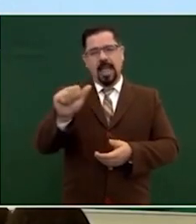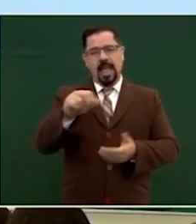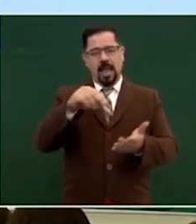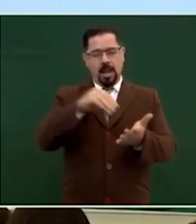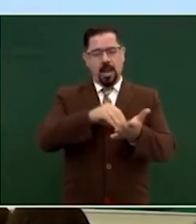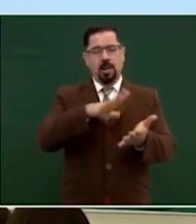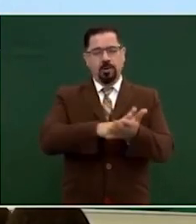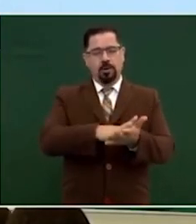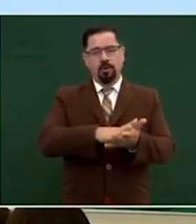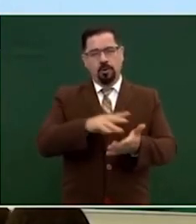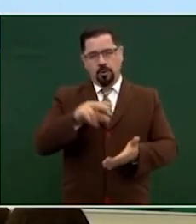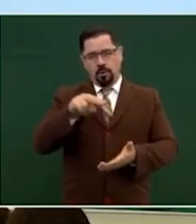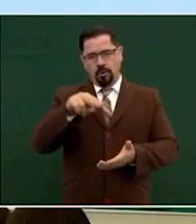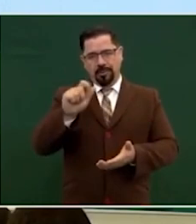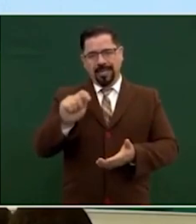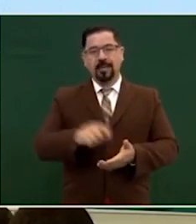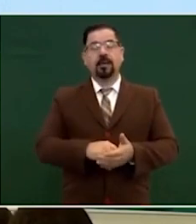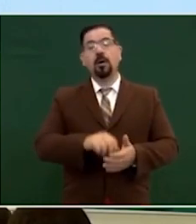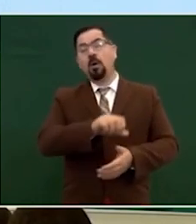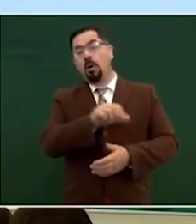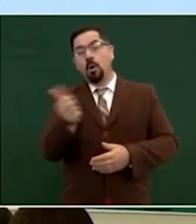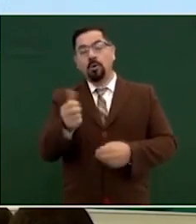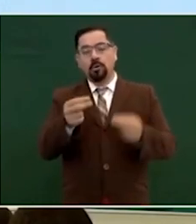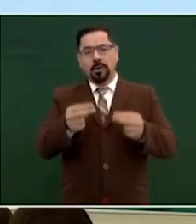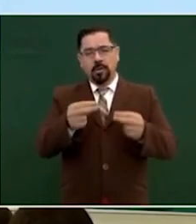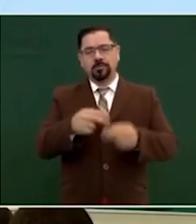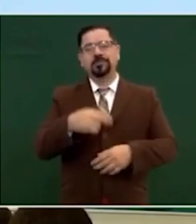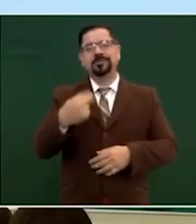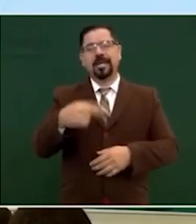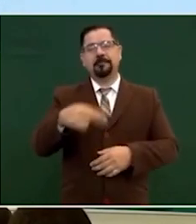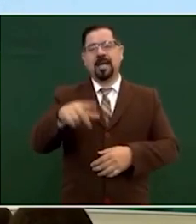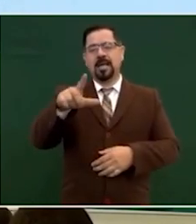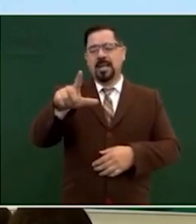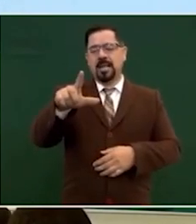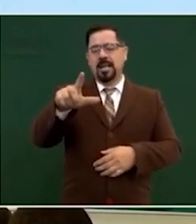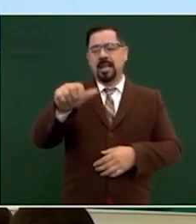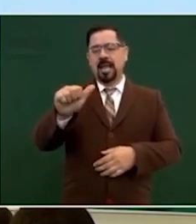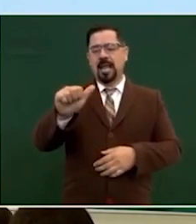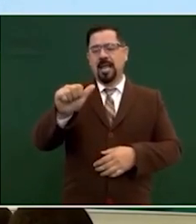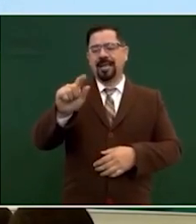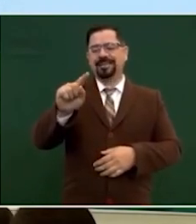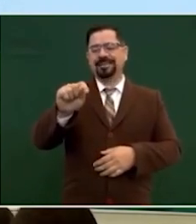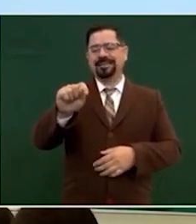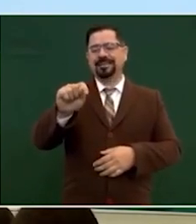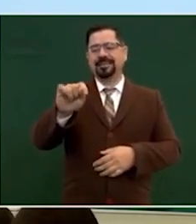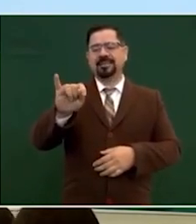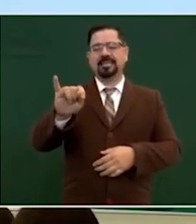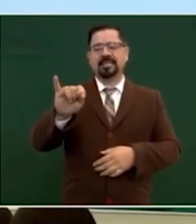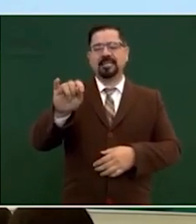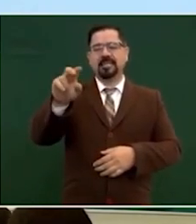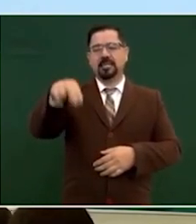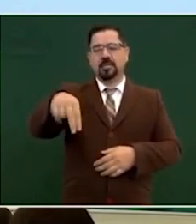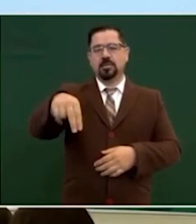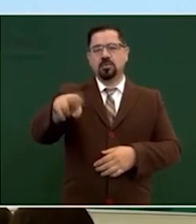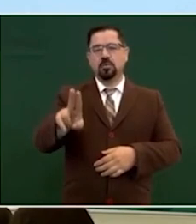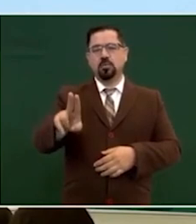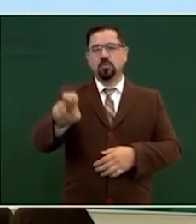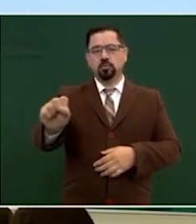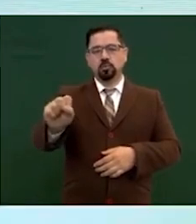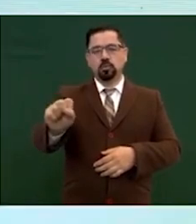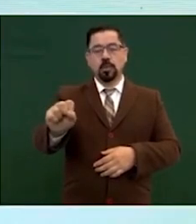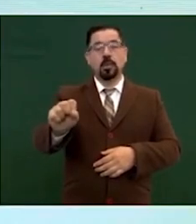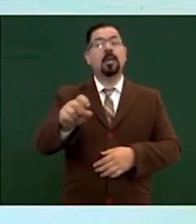Latinus este también quiero información más a fondo porque esto tiene que ver con los que venden medicinas